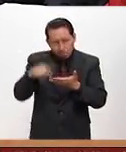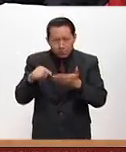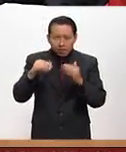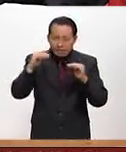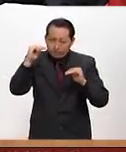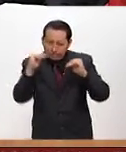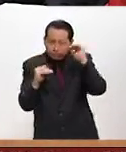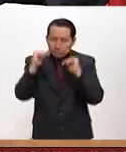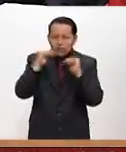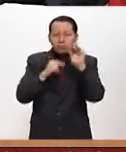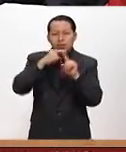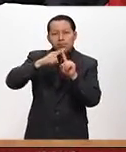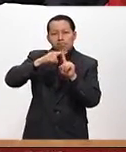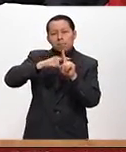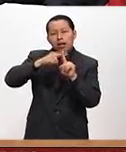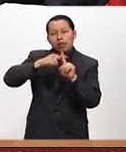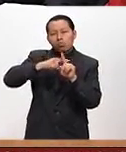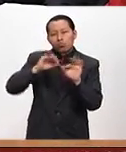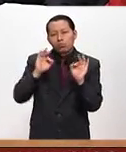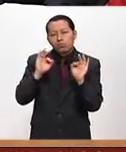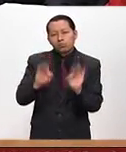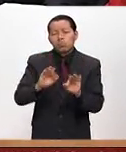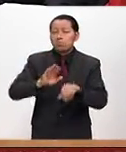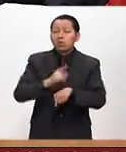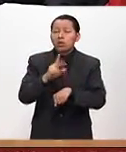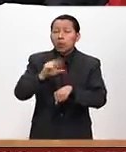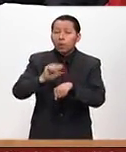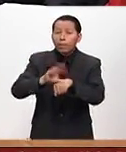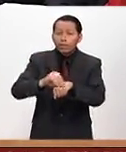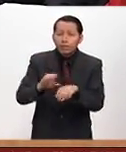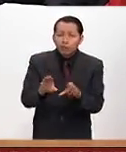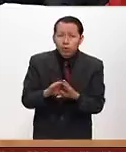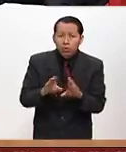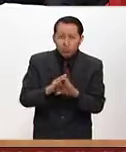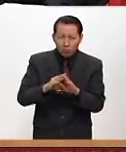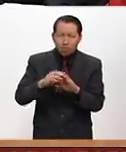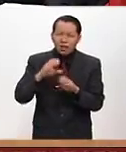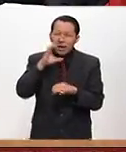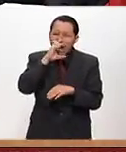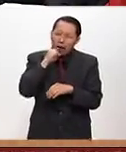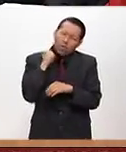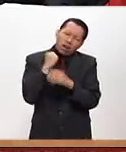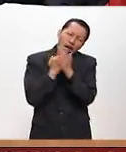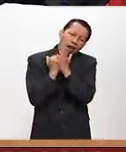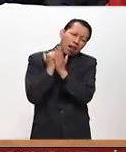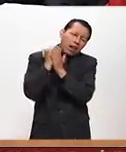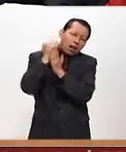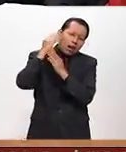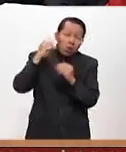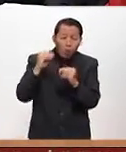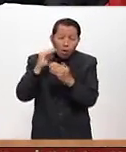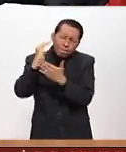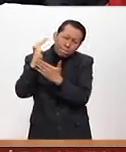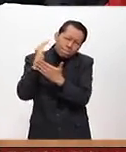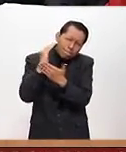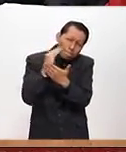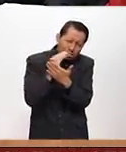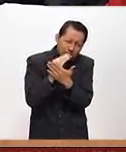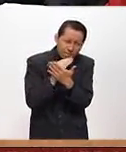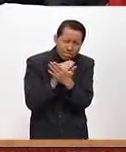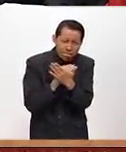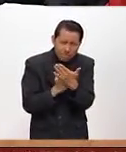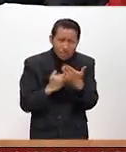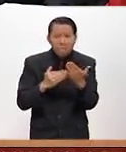porque no permiten que ésta se vaya a extremos altos ni bajos. Entonces, tener una